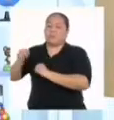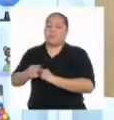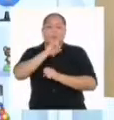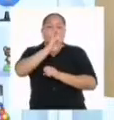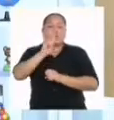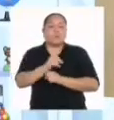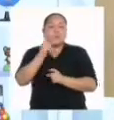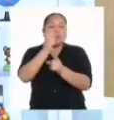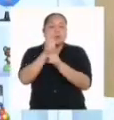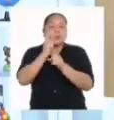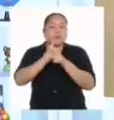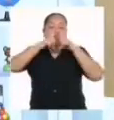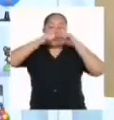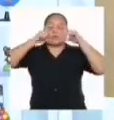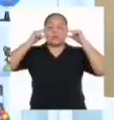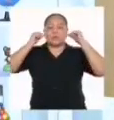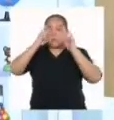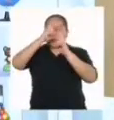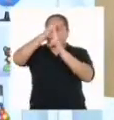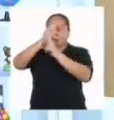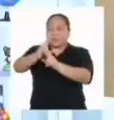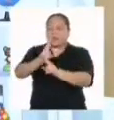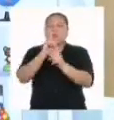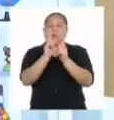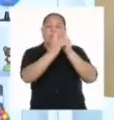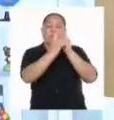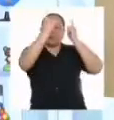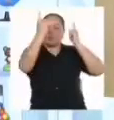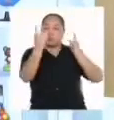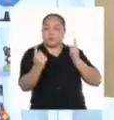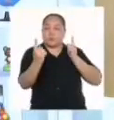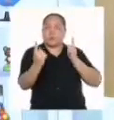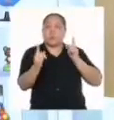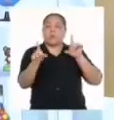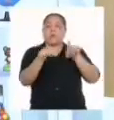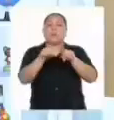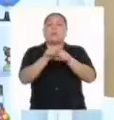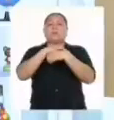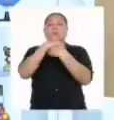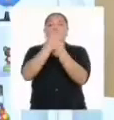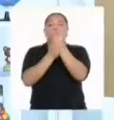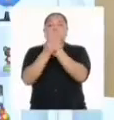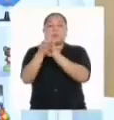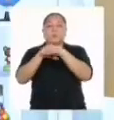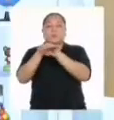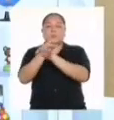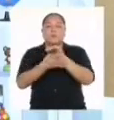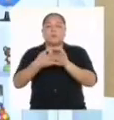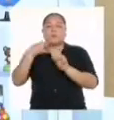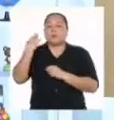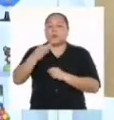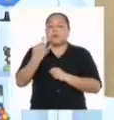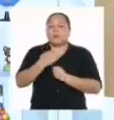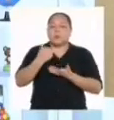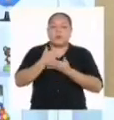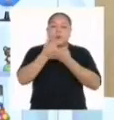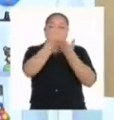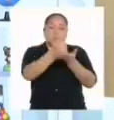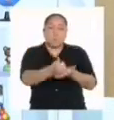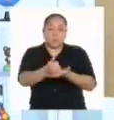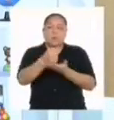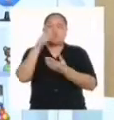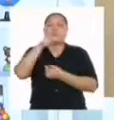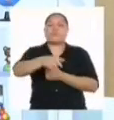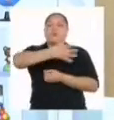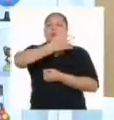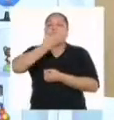¡Suscríbete al canal! Con la distancia física y lavándonos las manos con frecuencia, ayudamos a